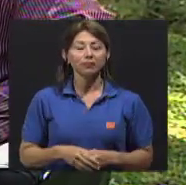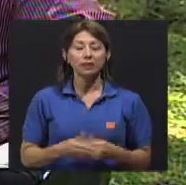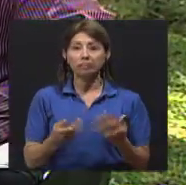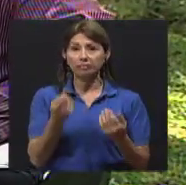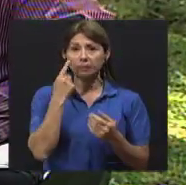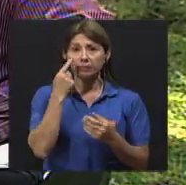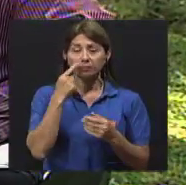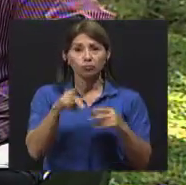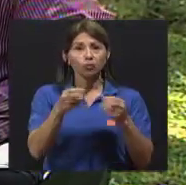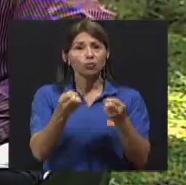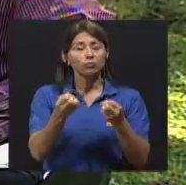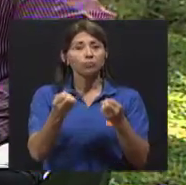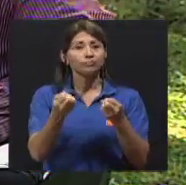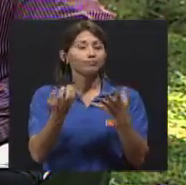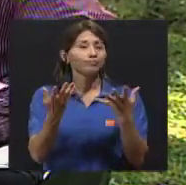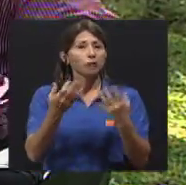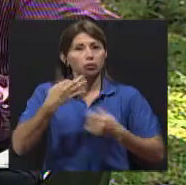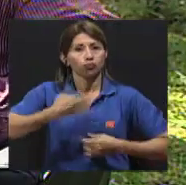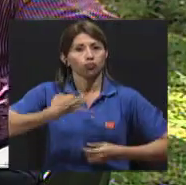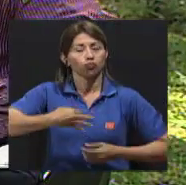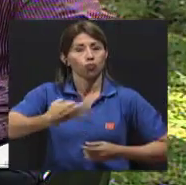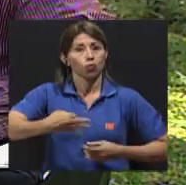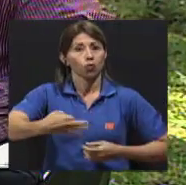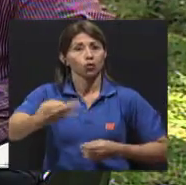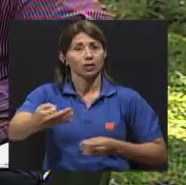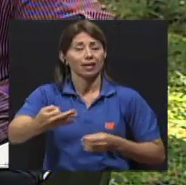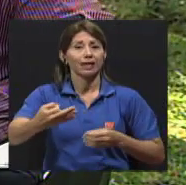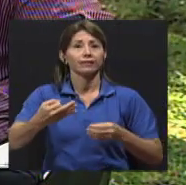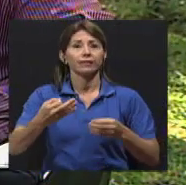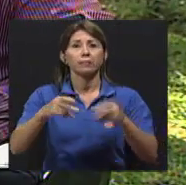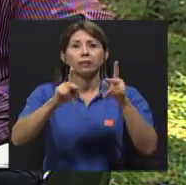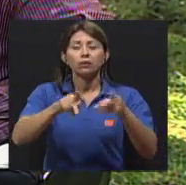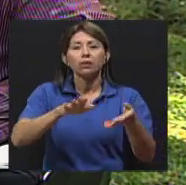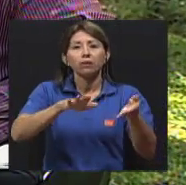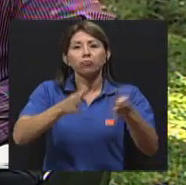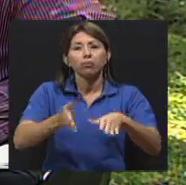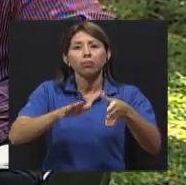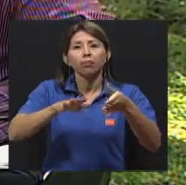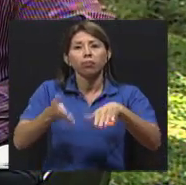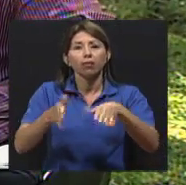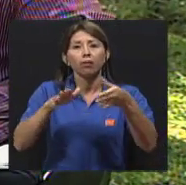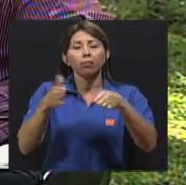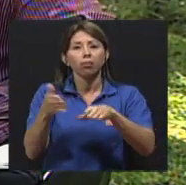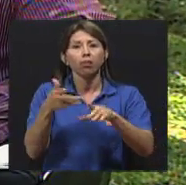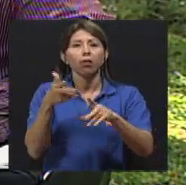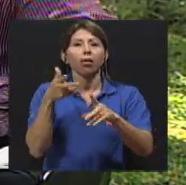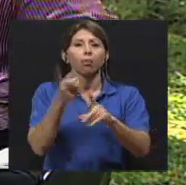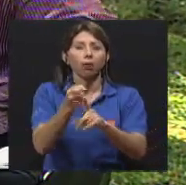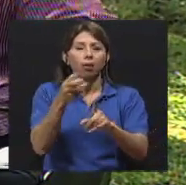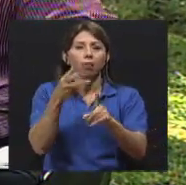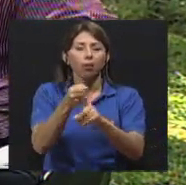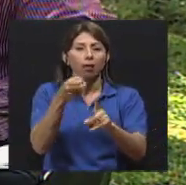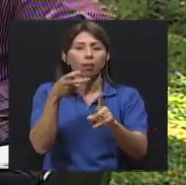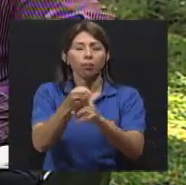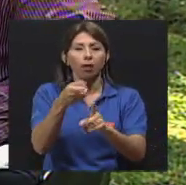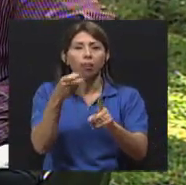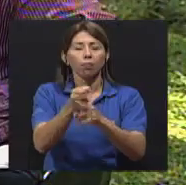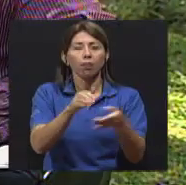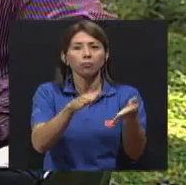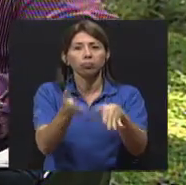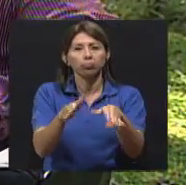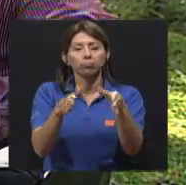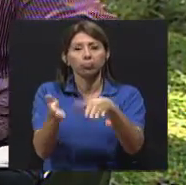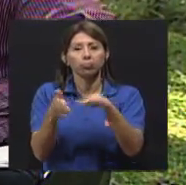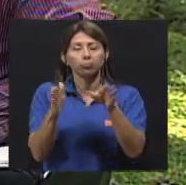Las muertes y lesiones que día con día vemos en carretera pues han venido ganando espacio en las